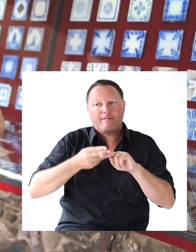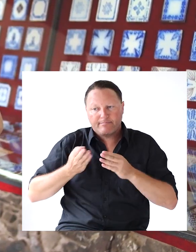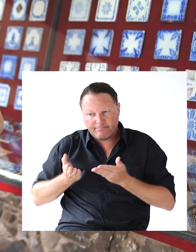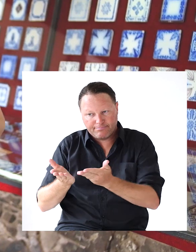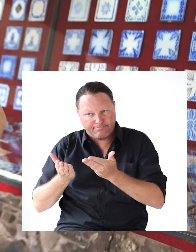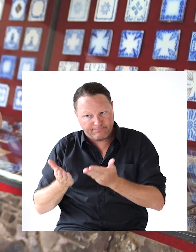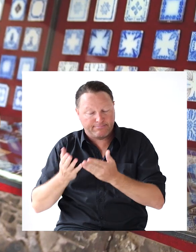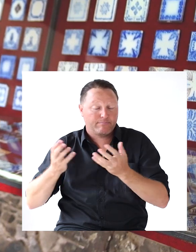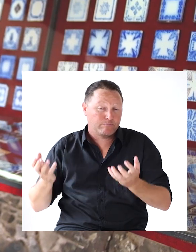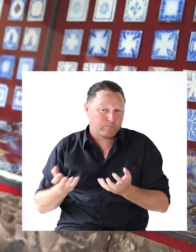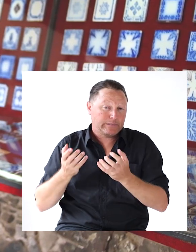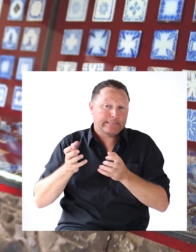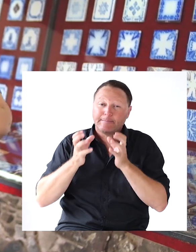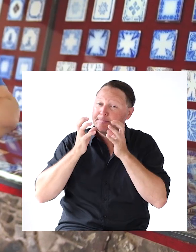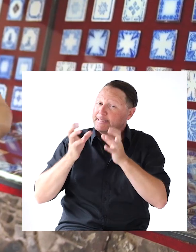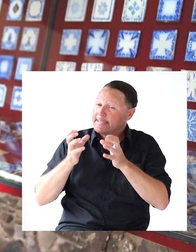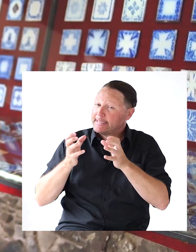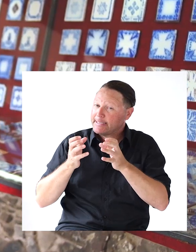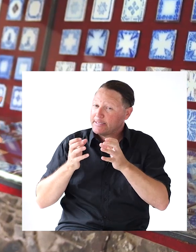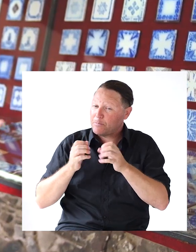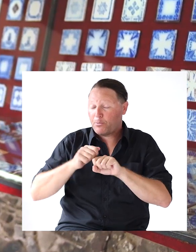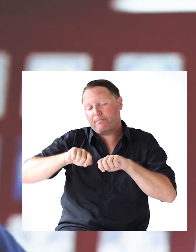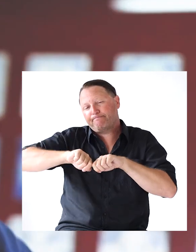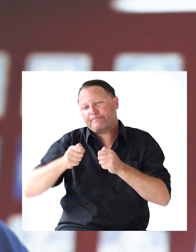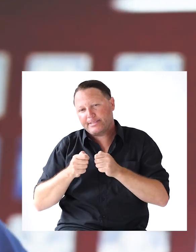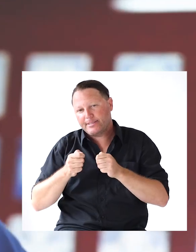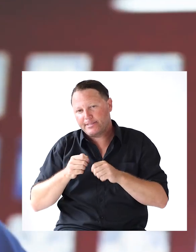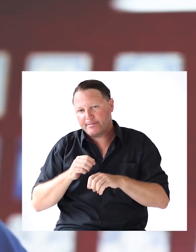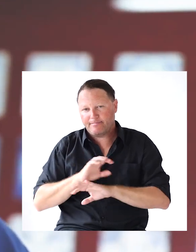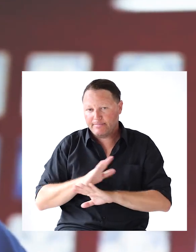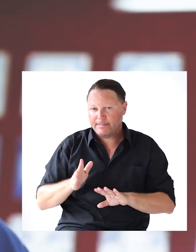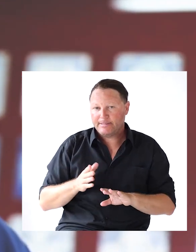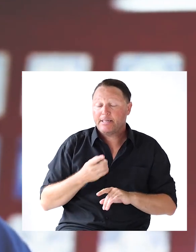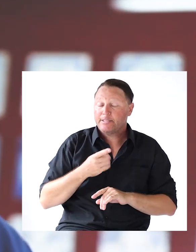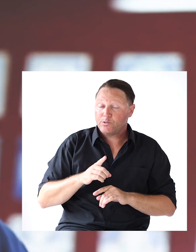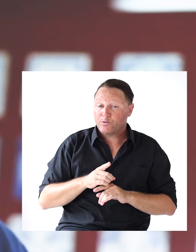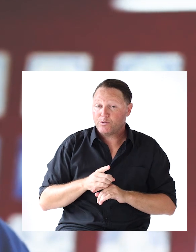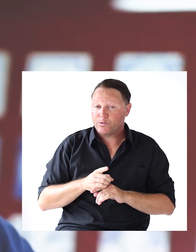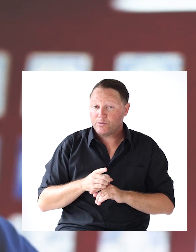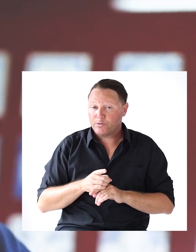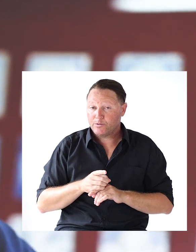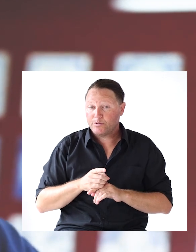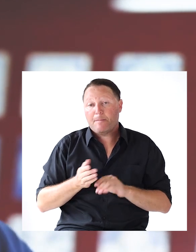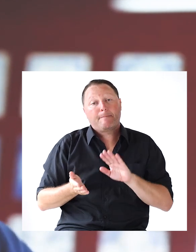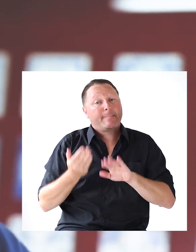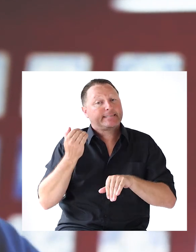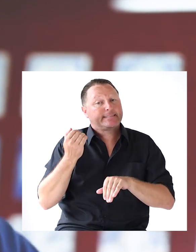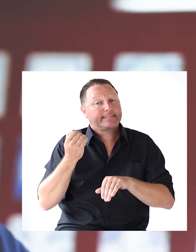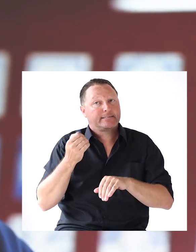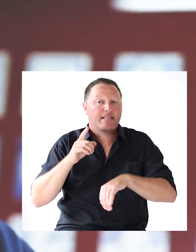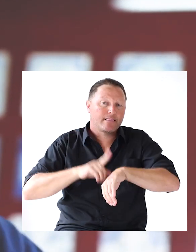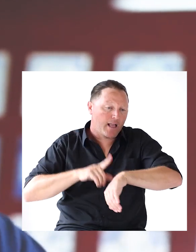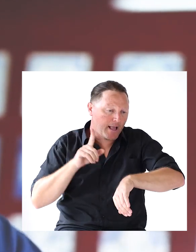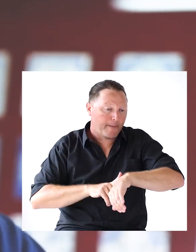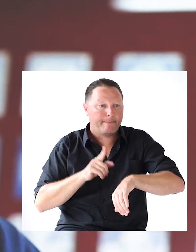horno Tenía posibilidad De que esa pieza Quebrara Se rompiera Y a su vez Era más Este